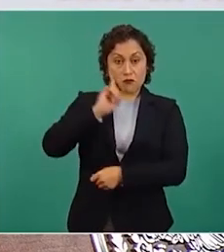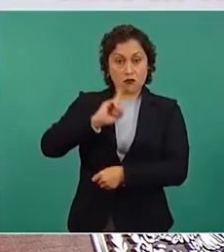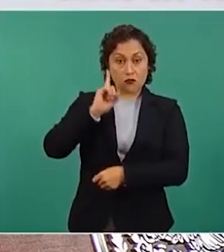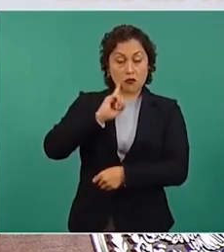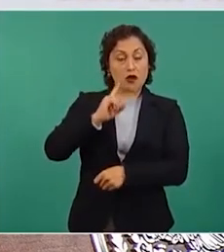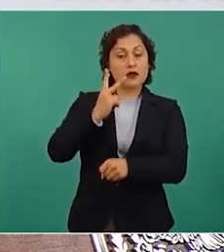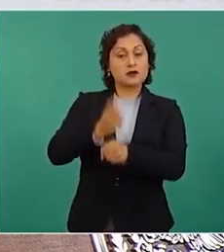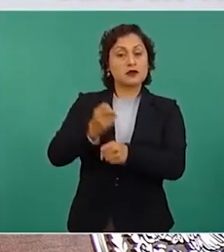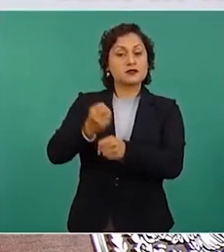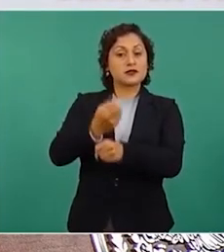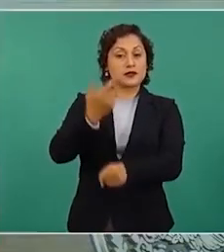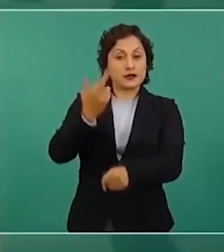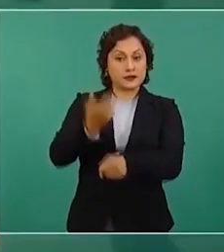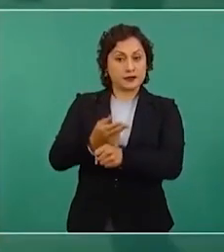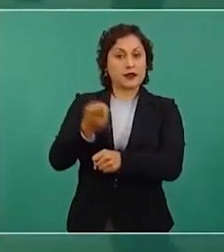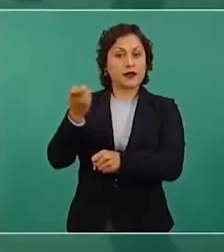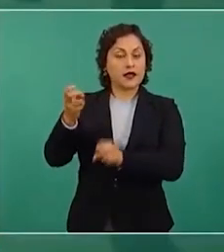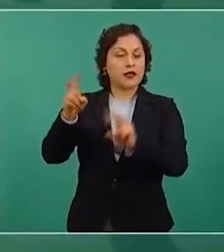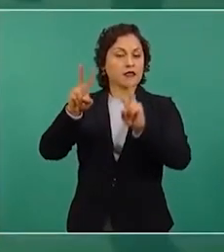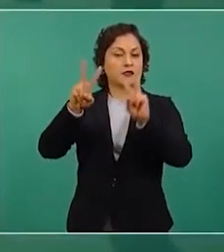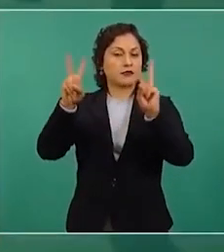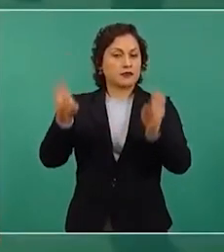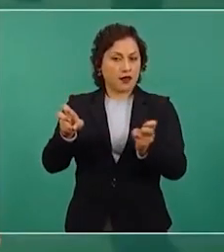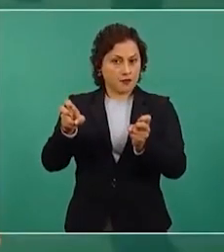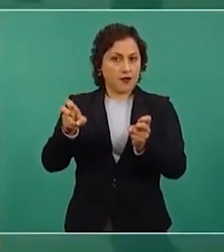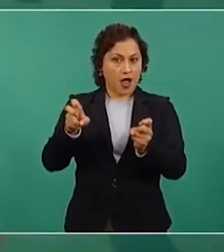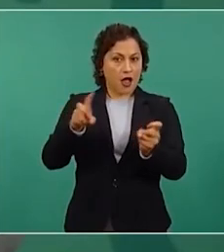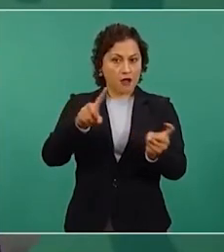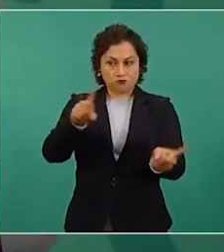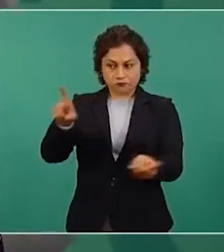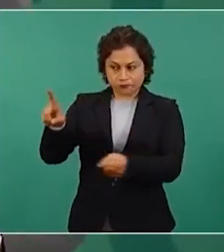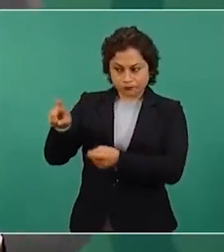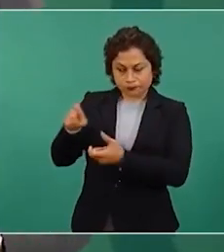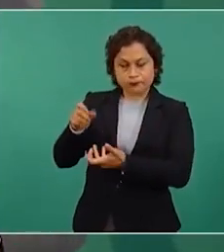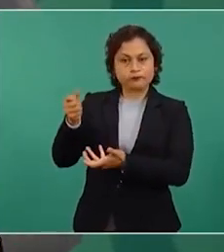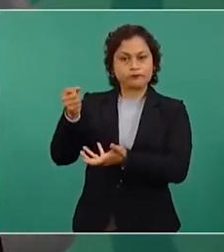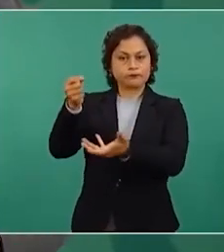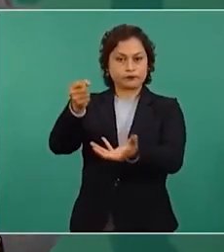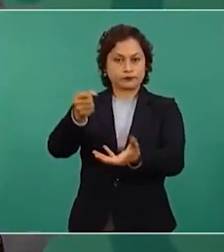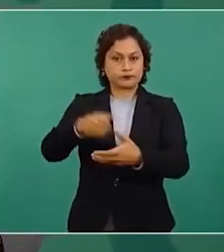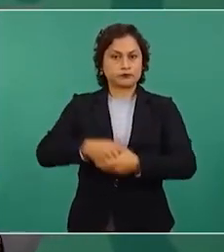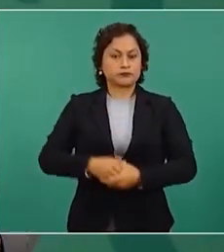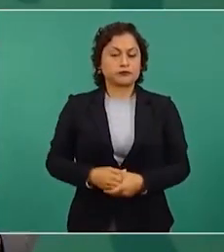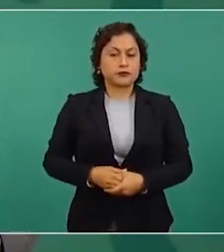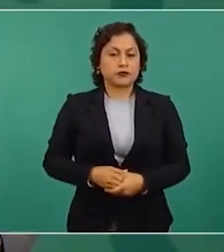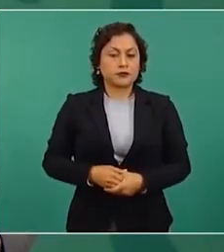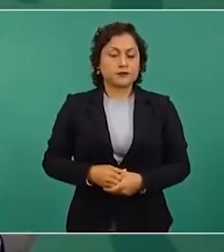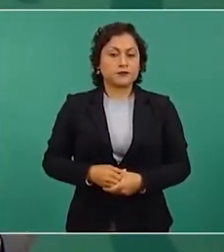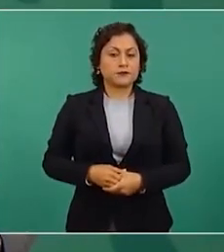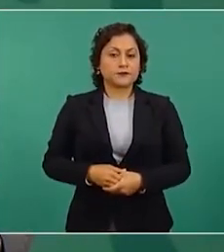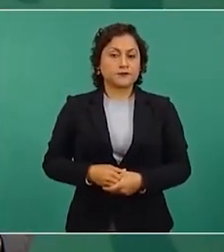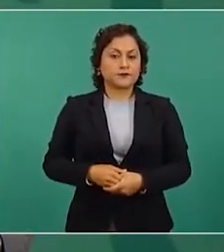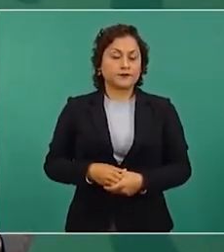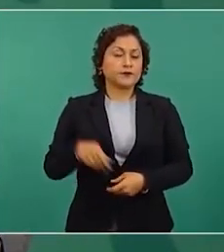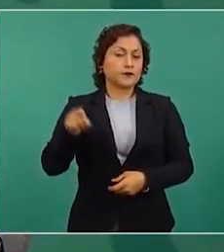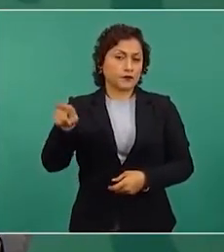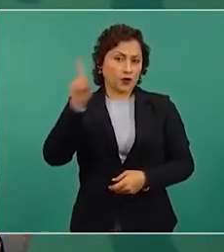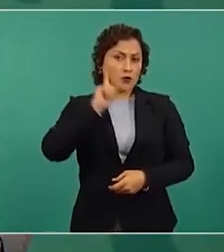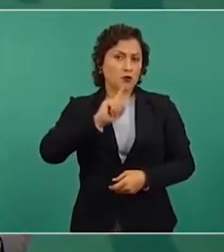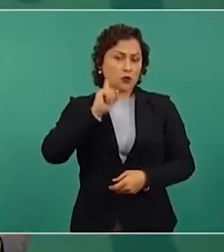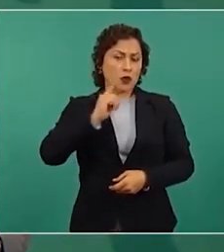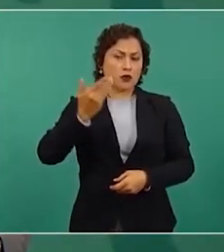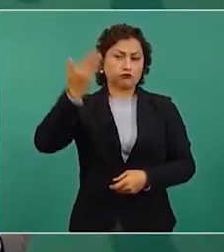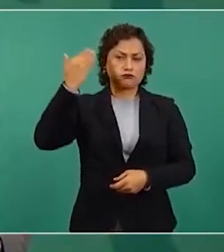egresos ha estado actuando muy